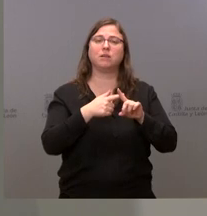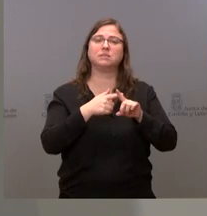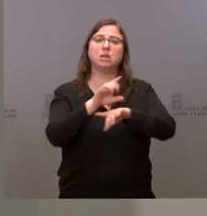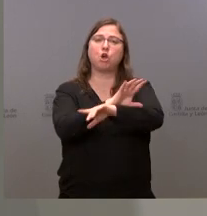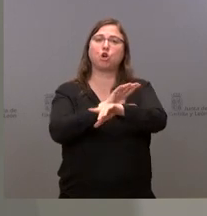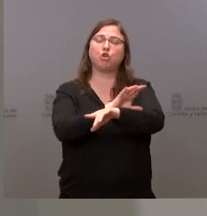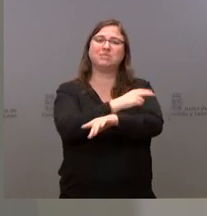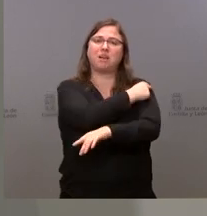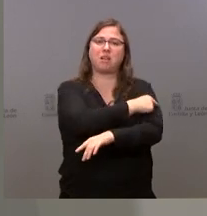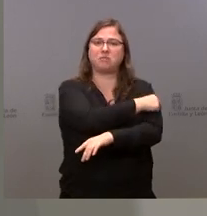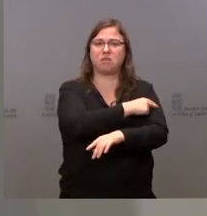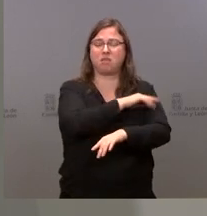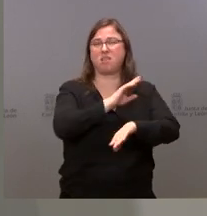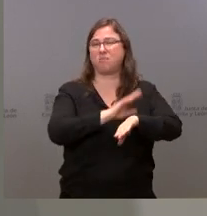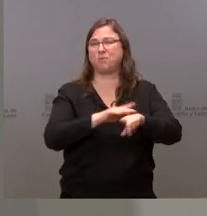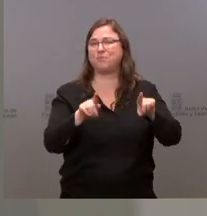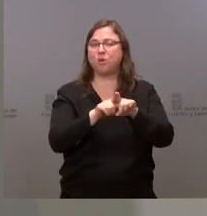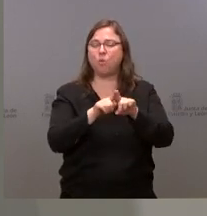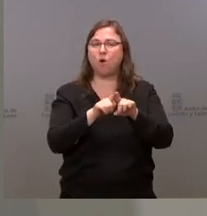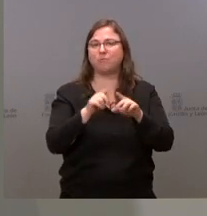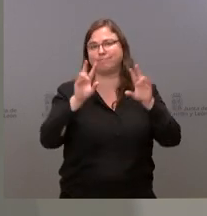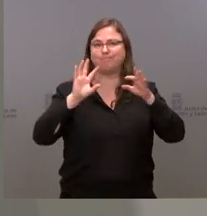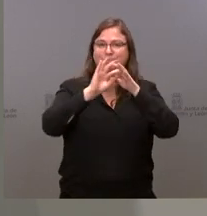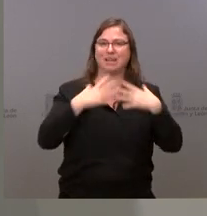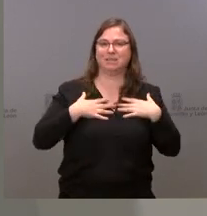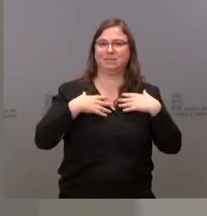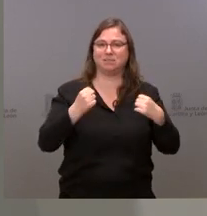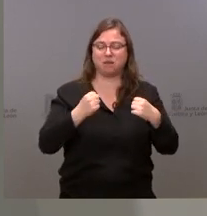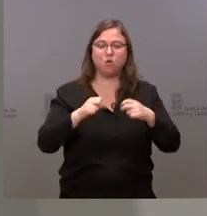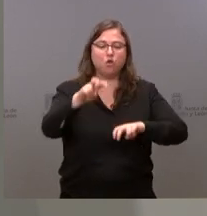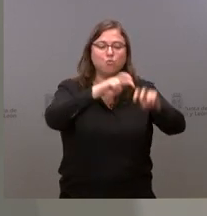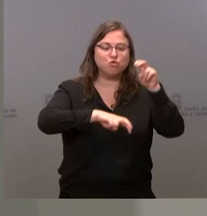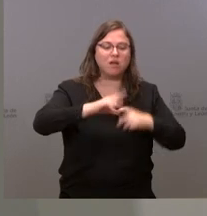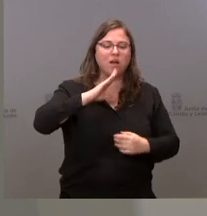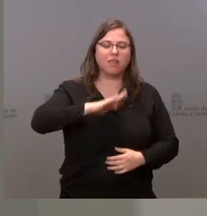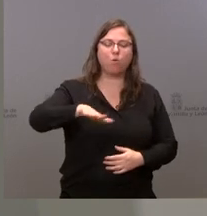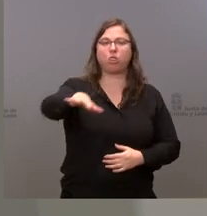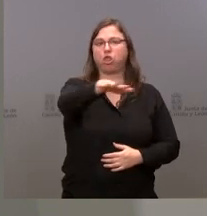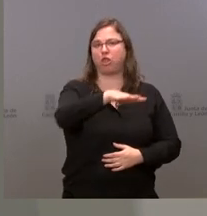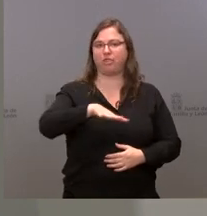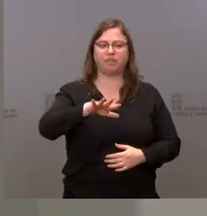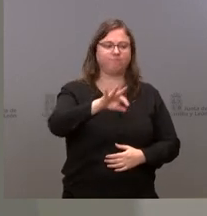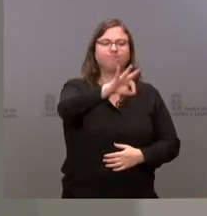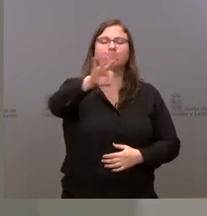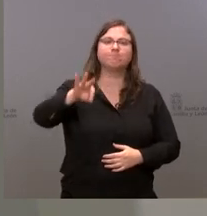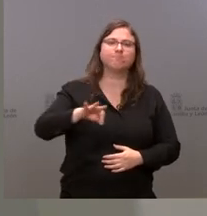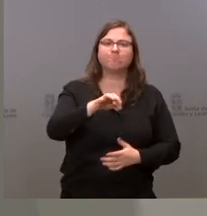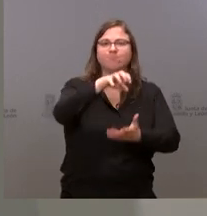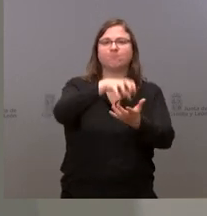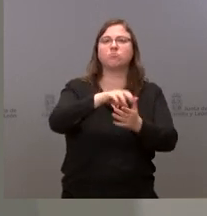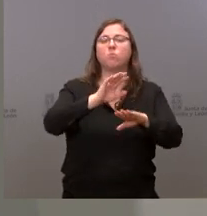responsable en asistida sanitaria en buscar la ubicación más adecuada para las nuevas